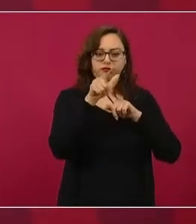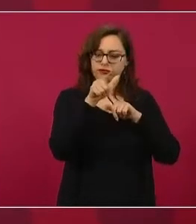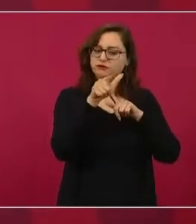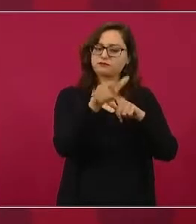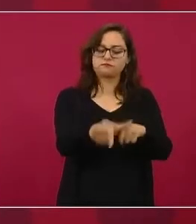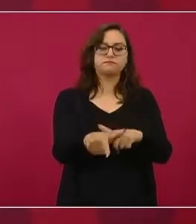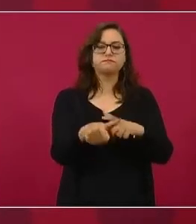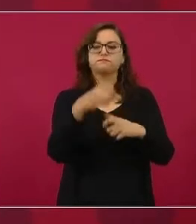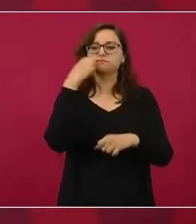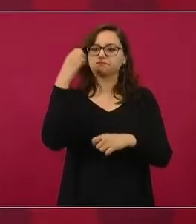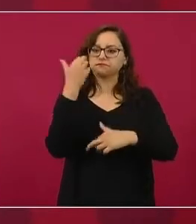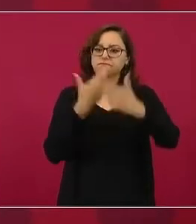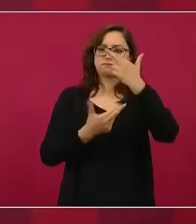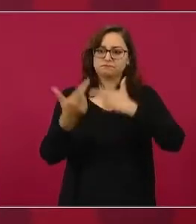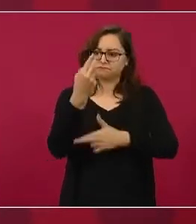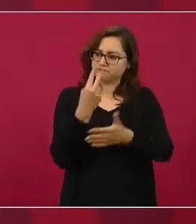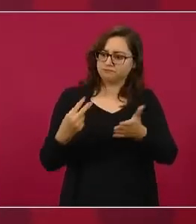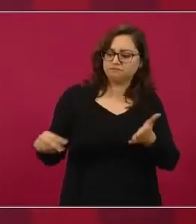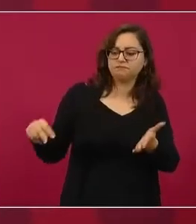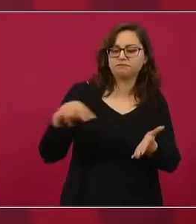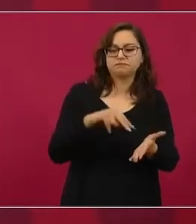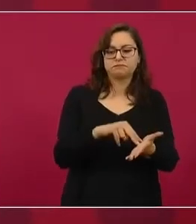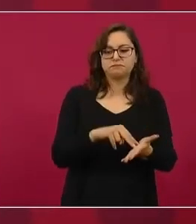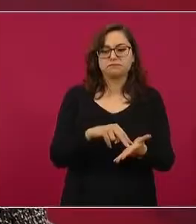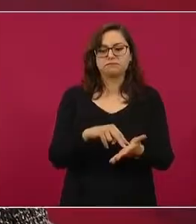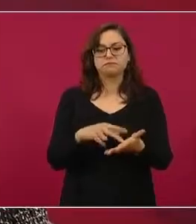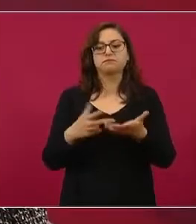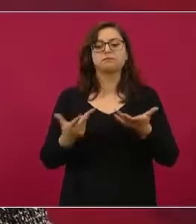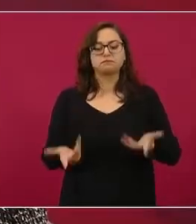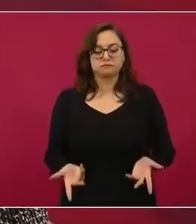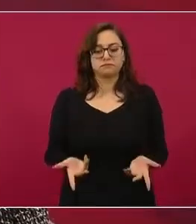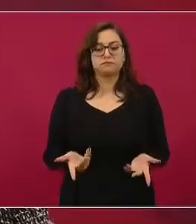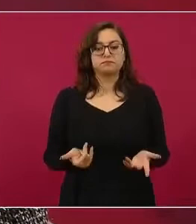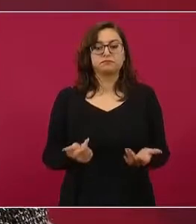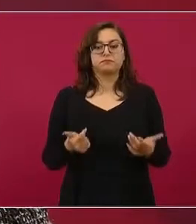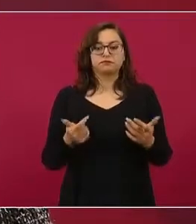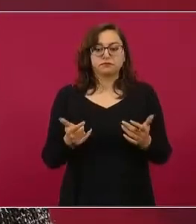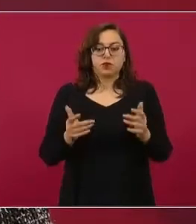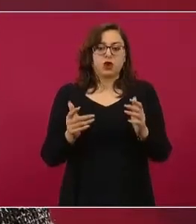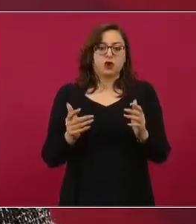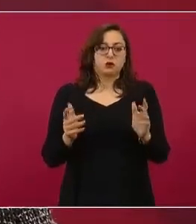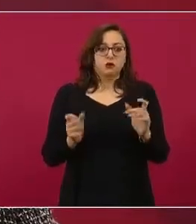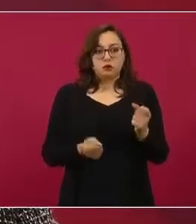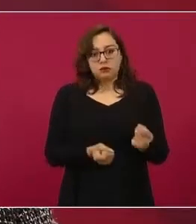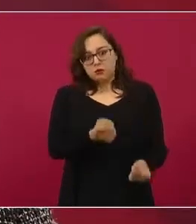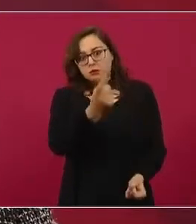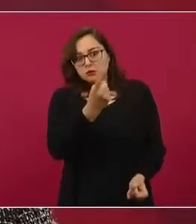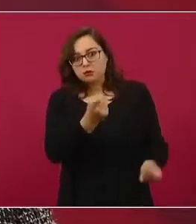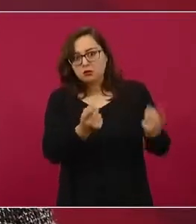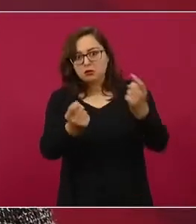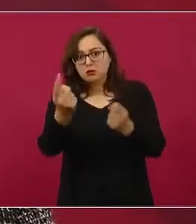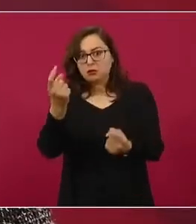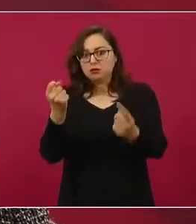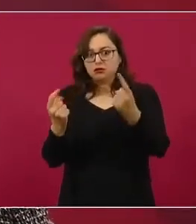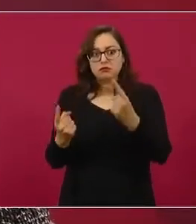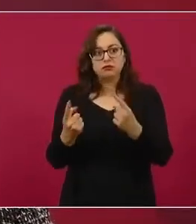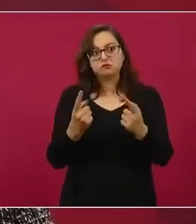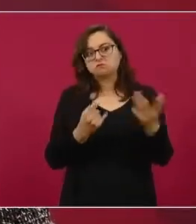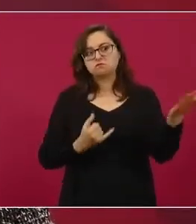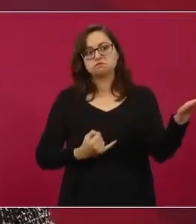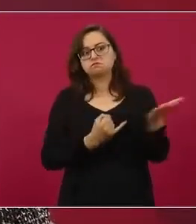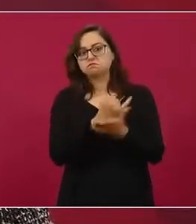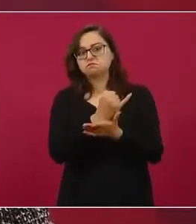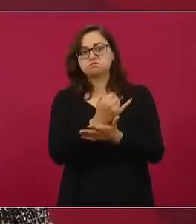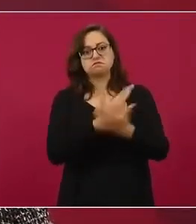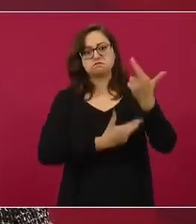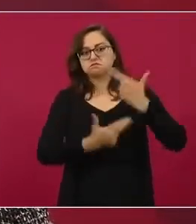el regreso a clases. Entonces, sí seguiremos siendo, como ha dicho el presidente, respetuosos de a veces las decisiones que cada